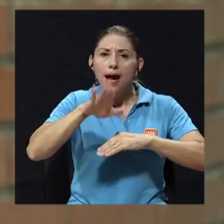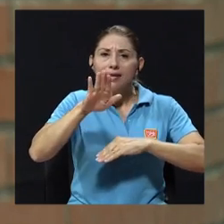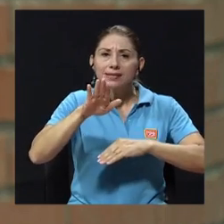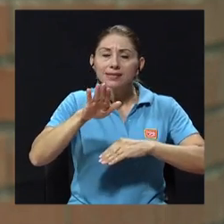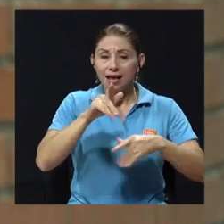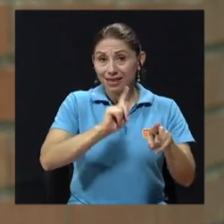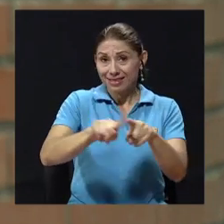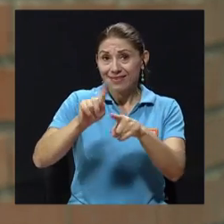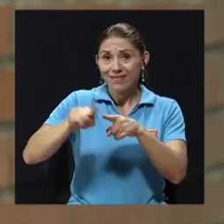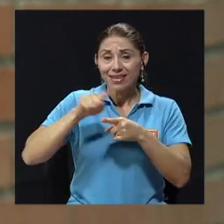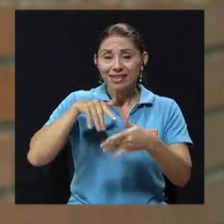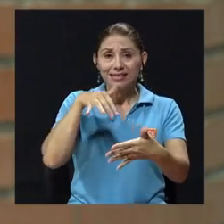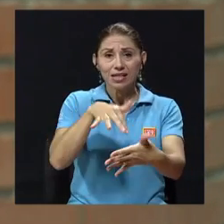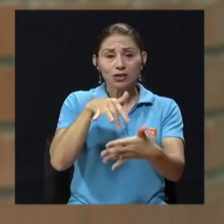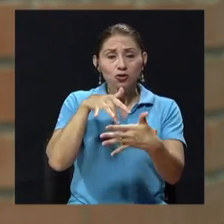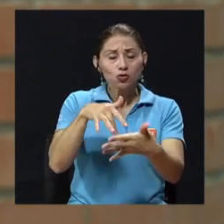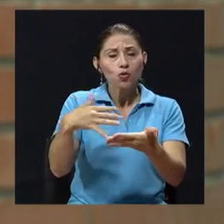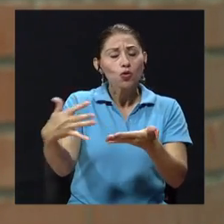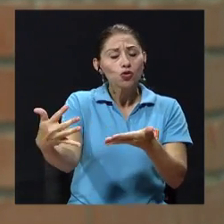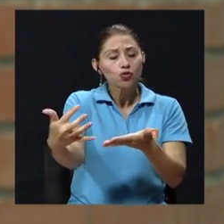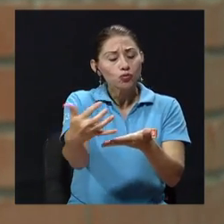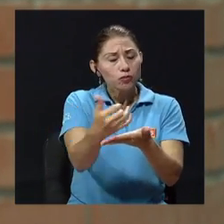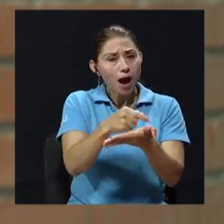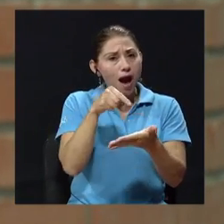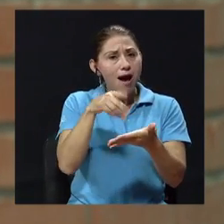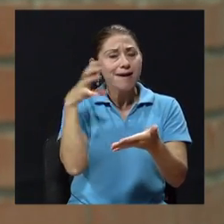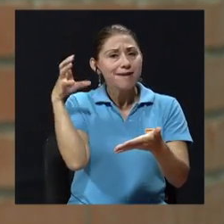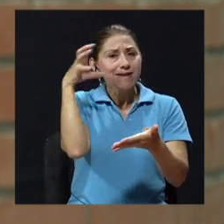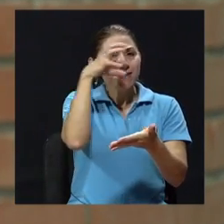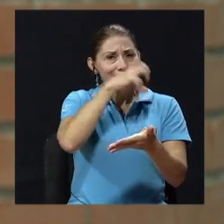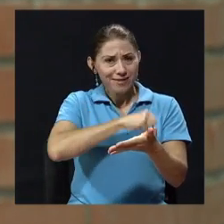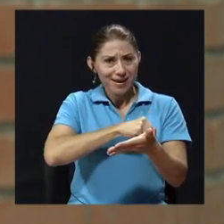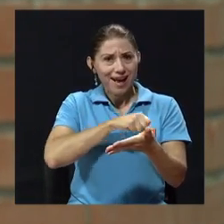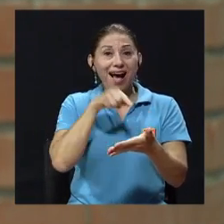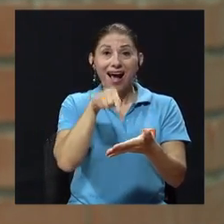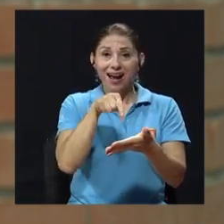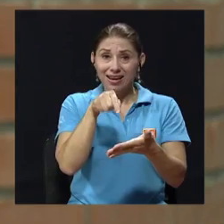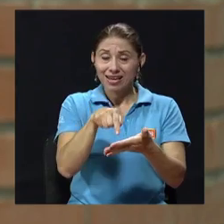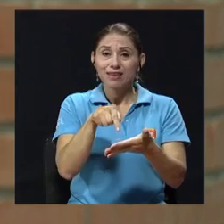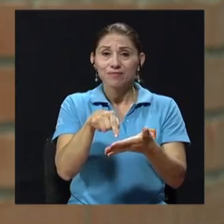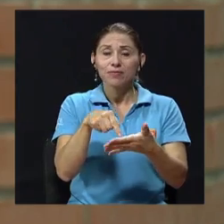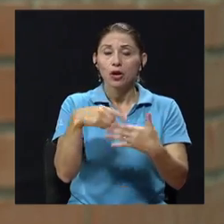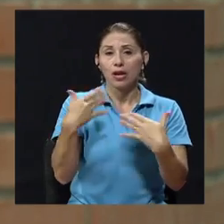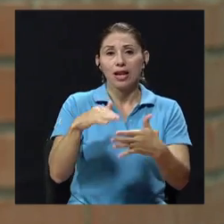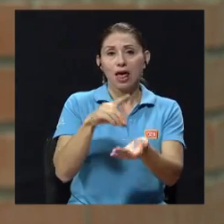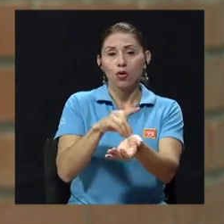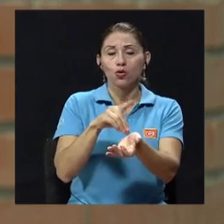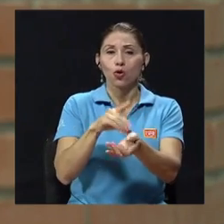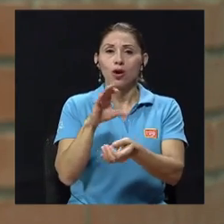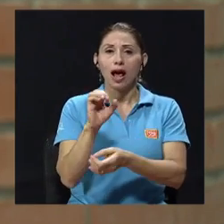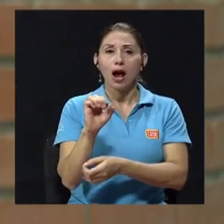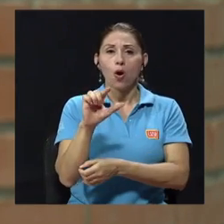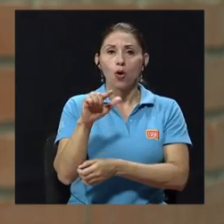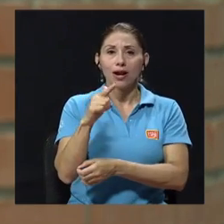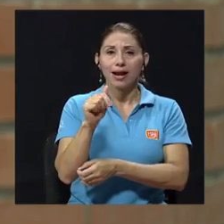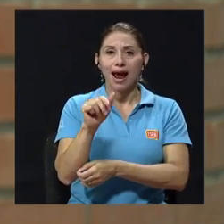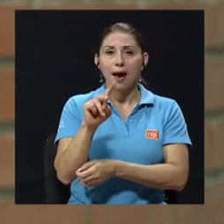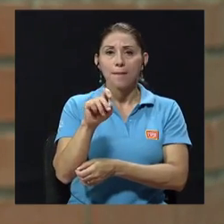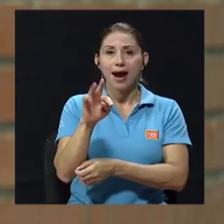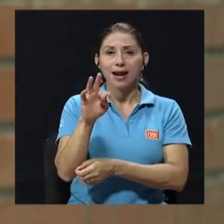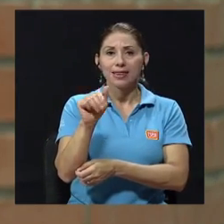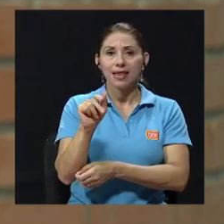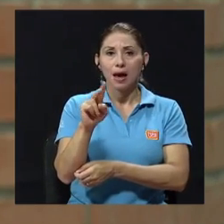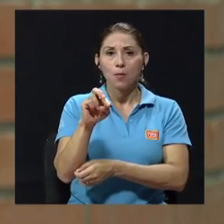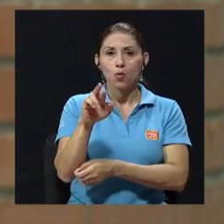distintos estudios que han elaborado colegas míos, donde se destacan los que ha realizado la doctora Olga Marta Murillo,